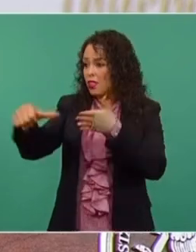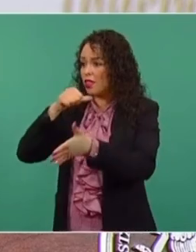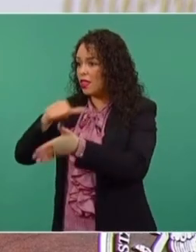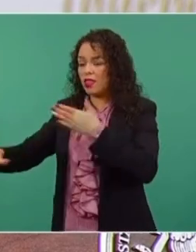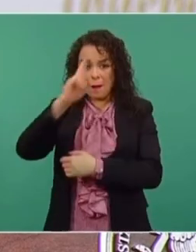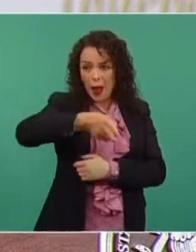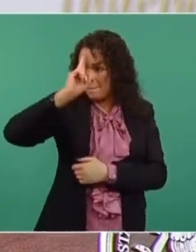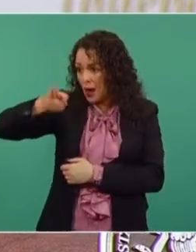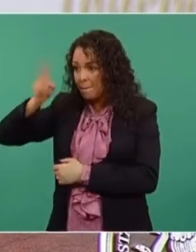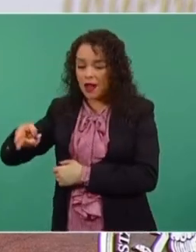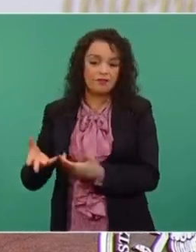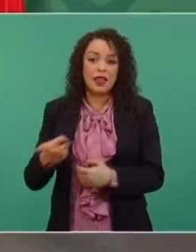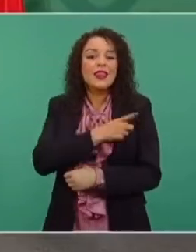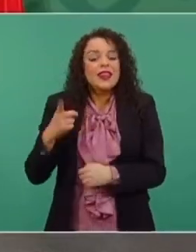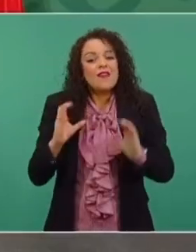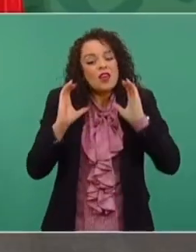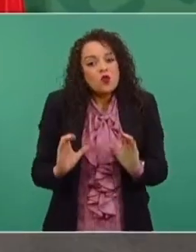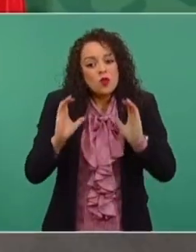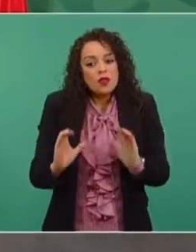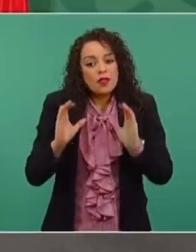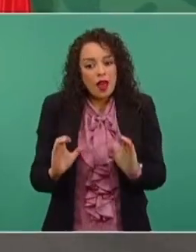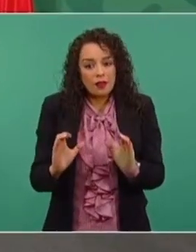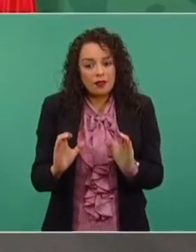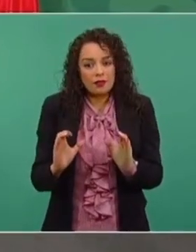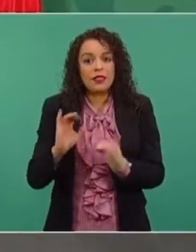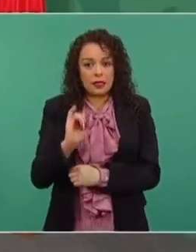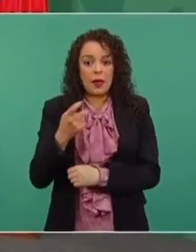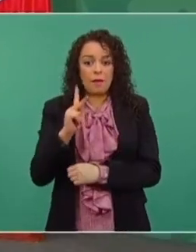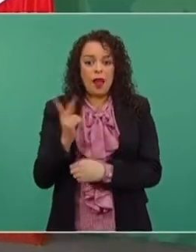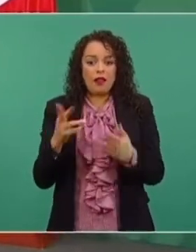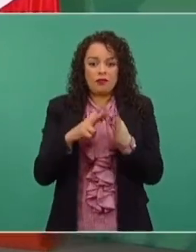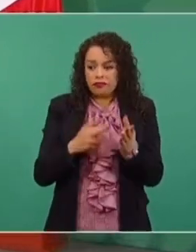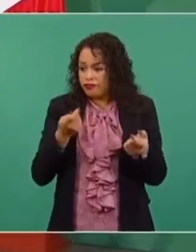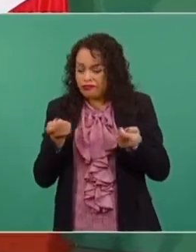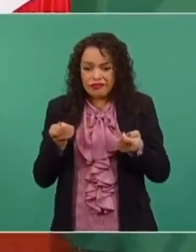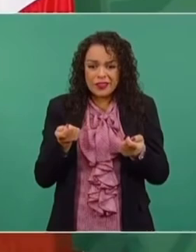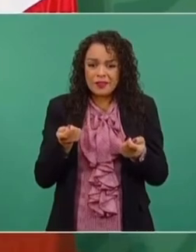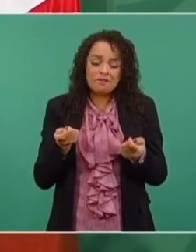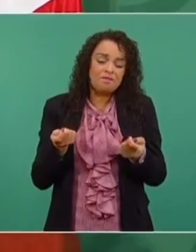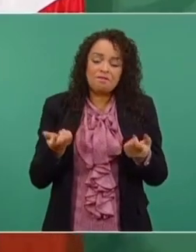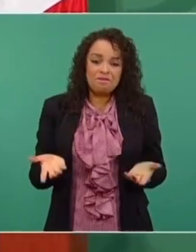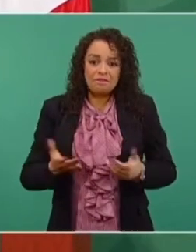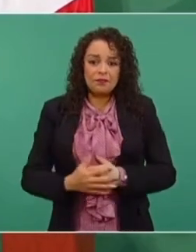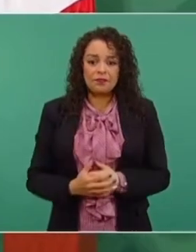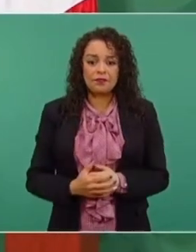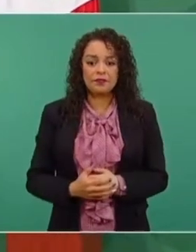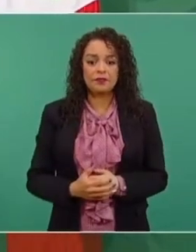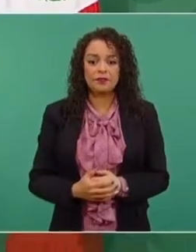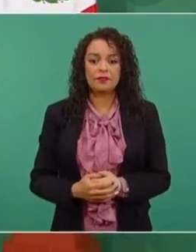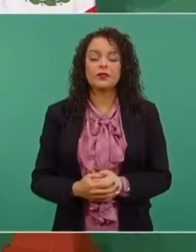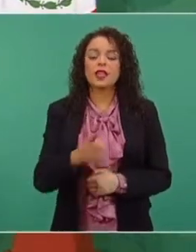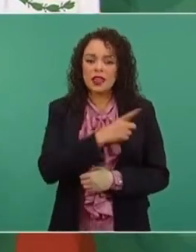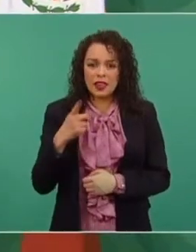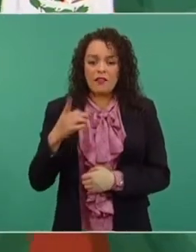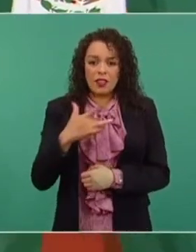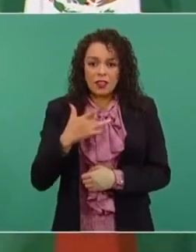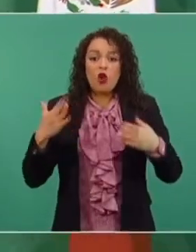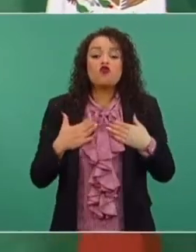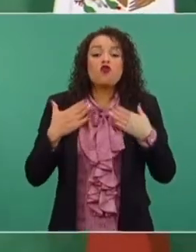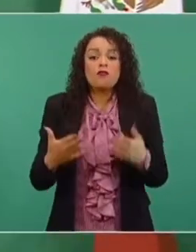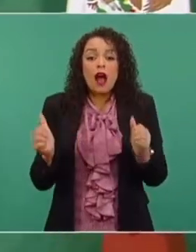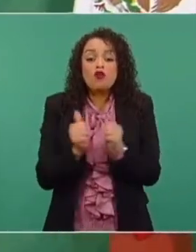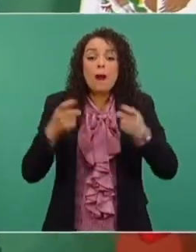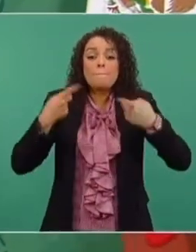Creo que se debe de cuidar que no haya regulación, que le tengamos confianza al ciudadano